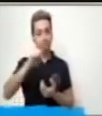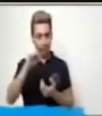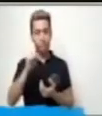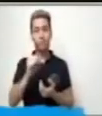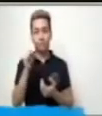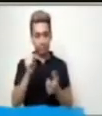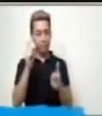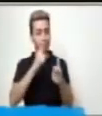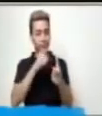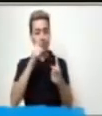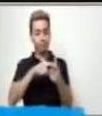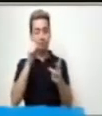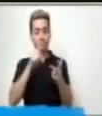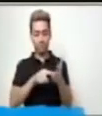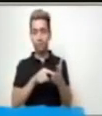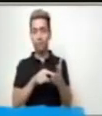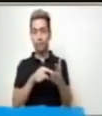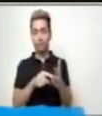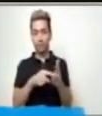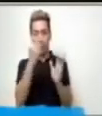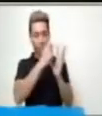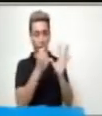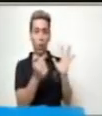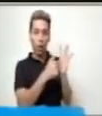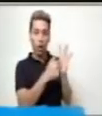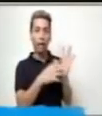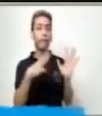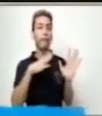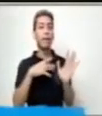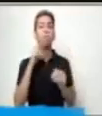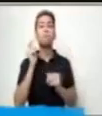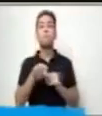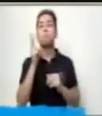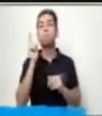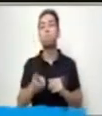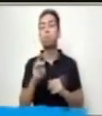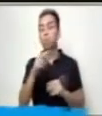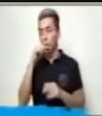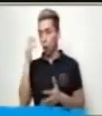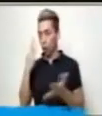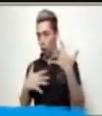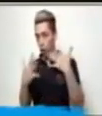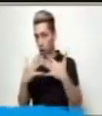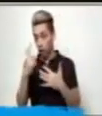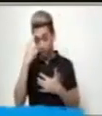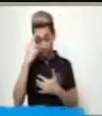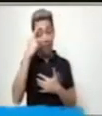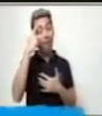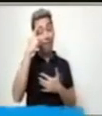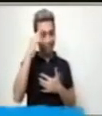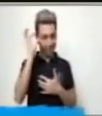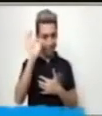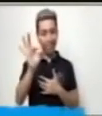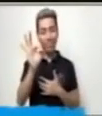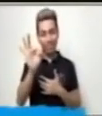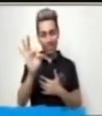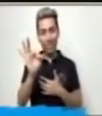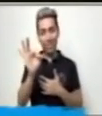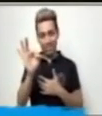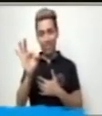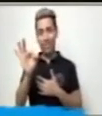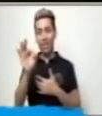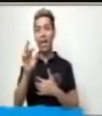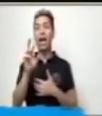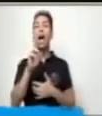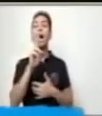figuras tienen el mismo color. Si lo imaginaste, excelente. La